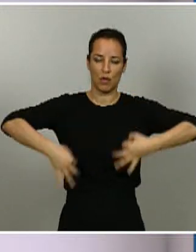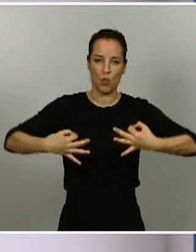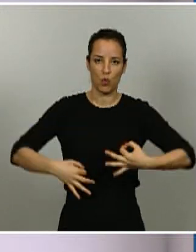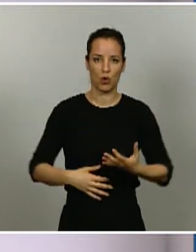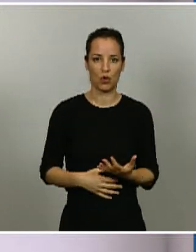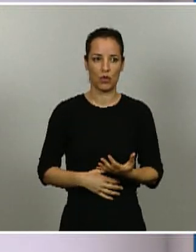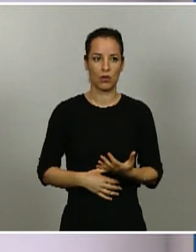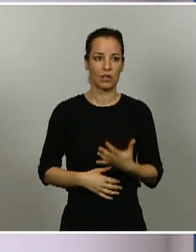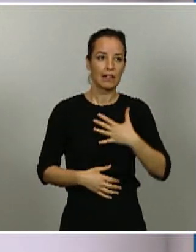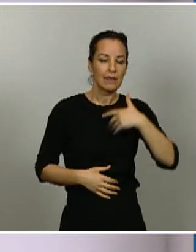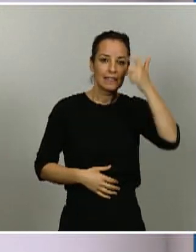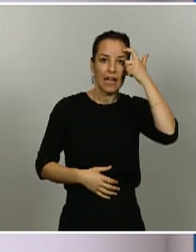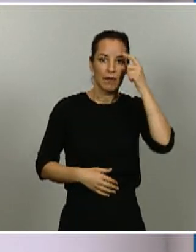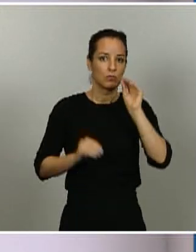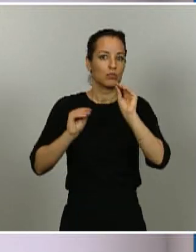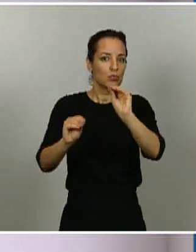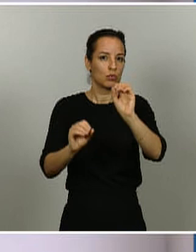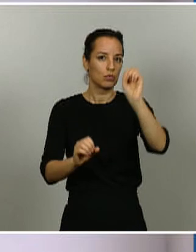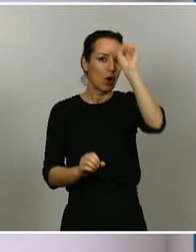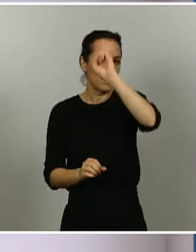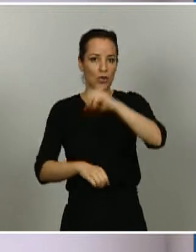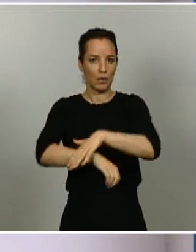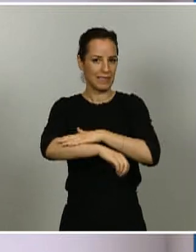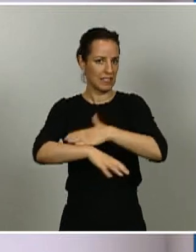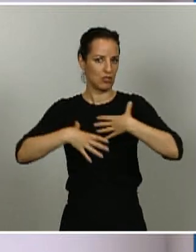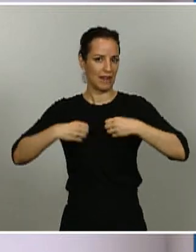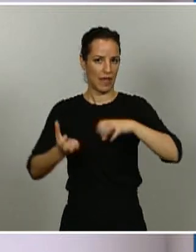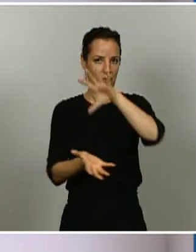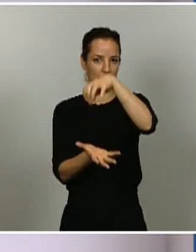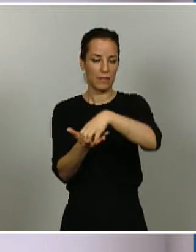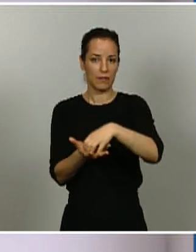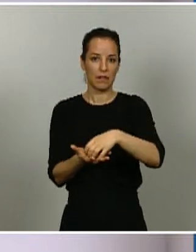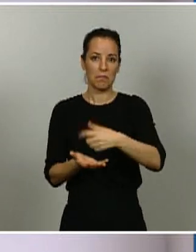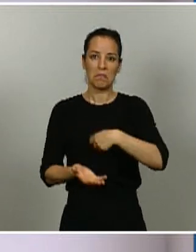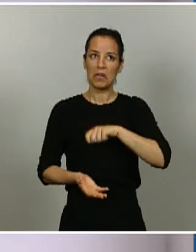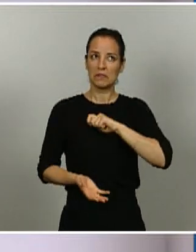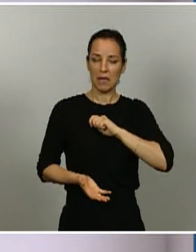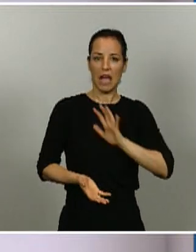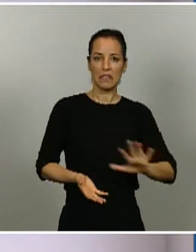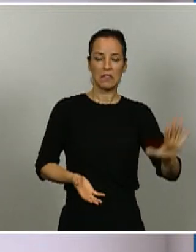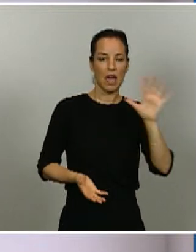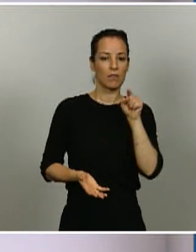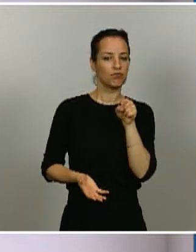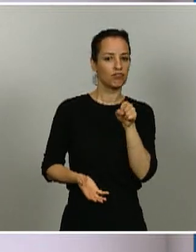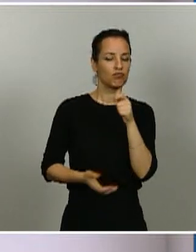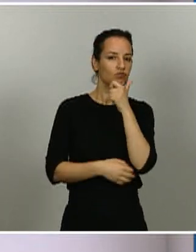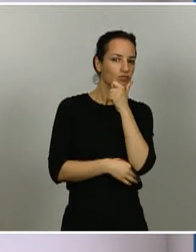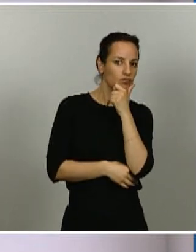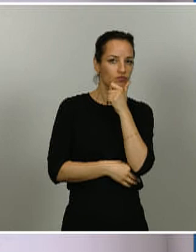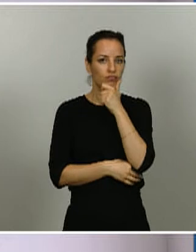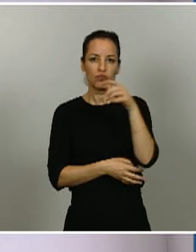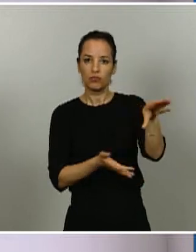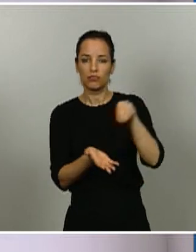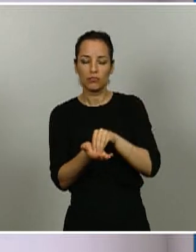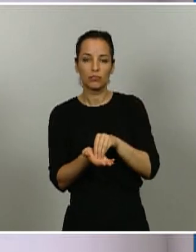través de su valoración del Ministerio de Sanidad España podría considerar esto y cómo evaluaría la situación